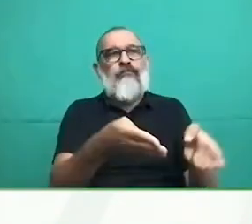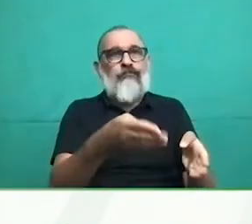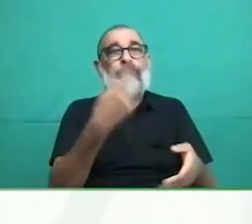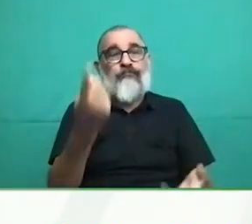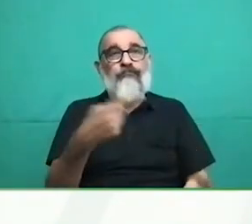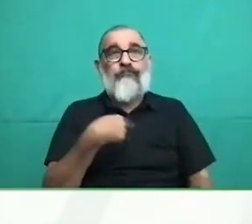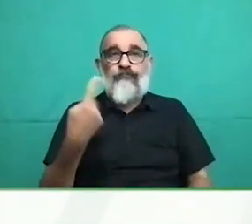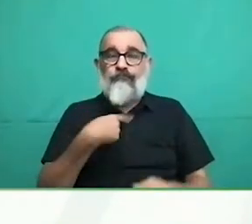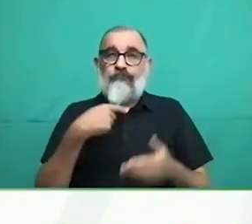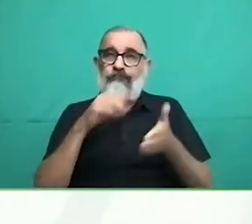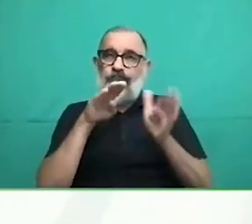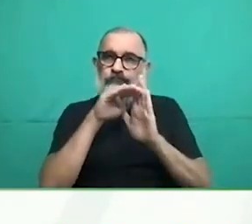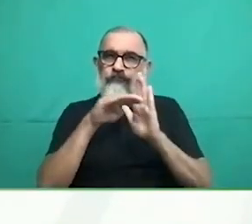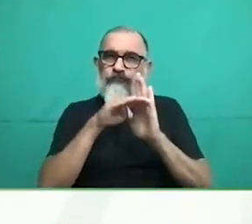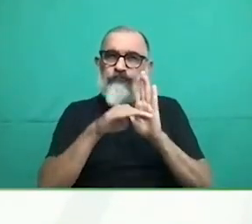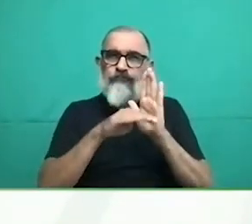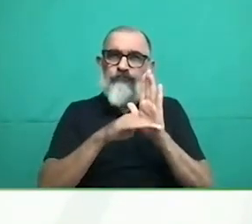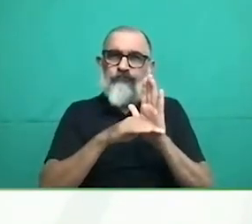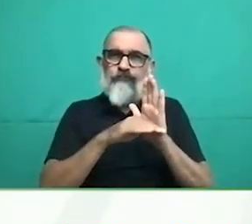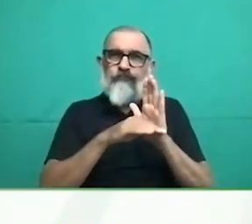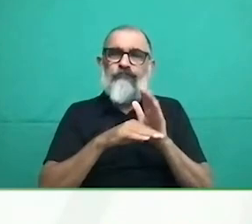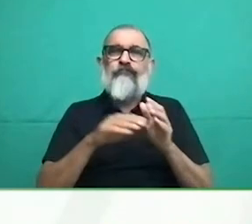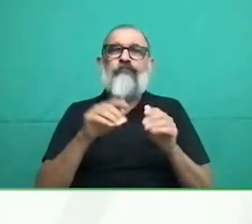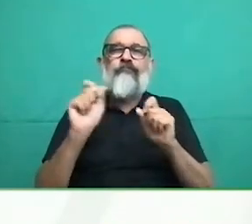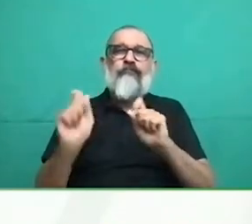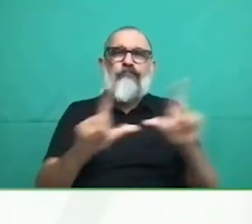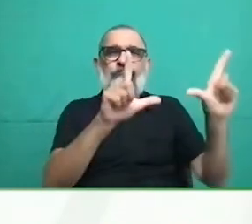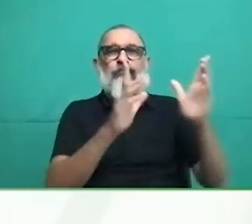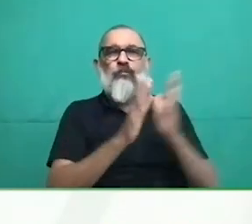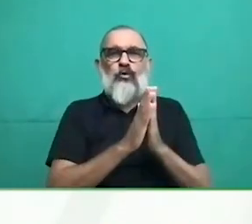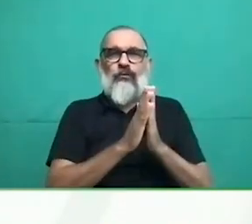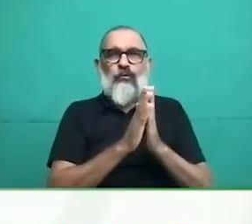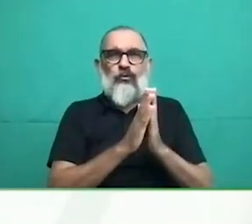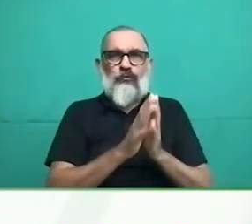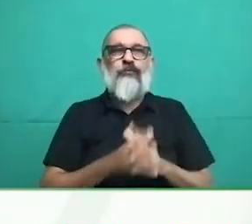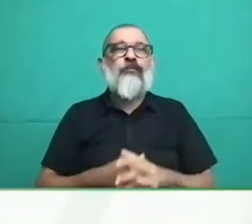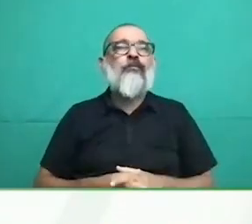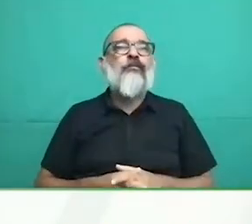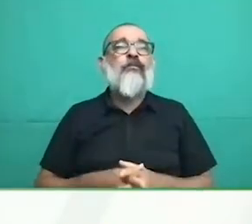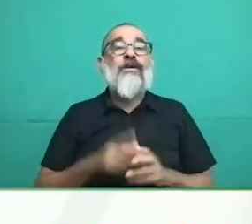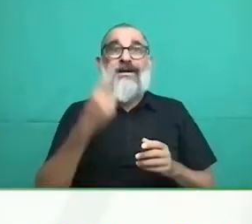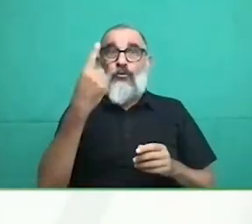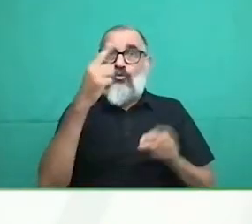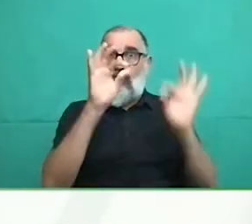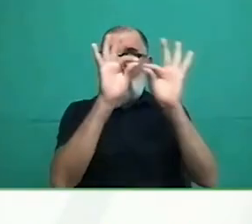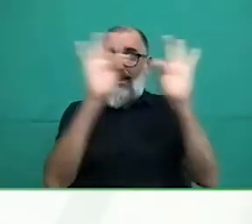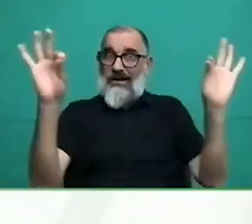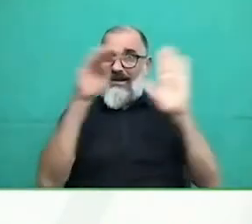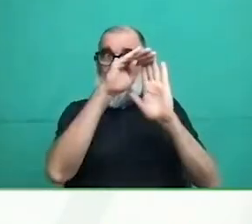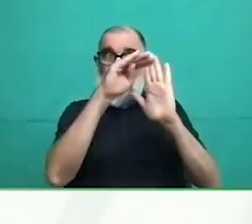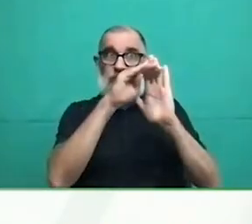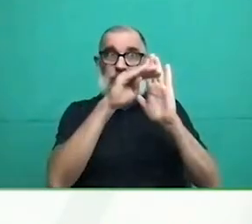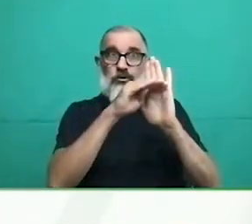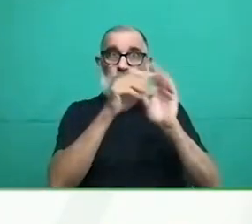la siguiente, por favor. Ahí están los, de los 470, como le dijimos, tenemos